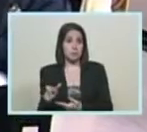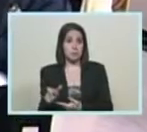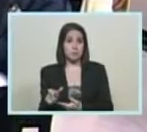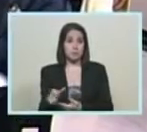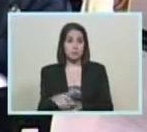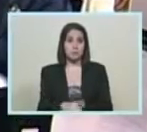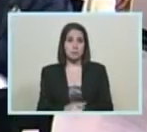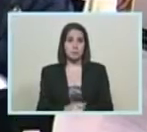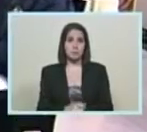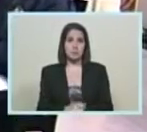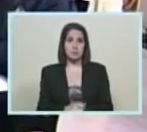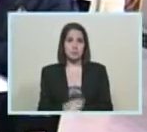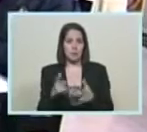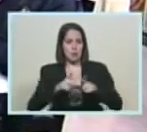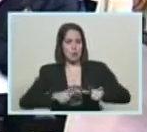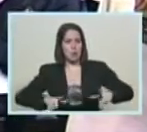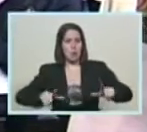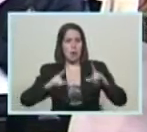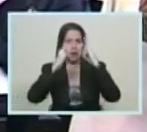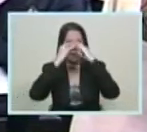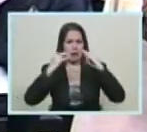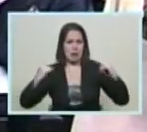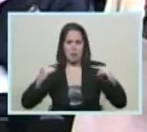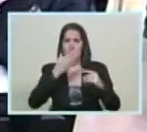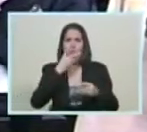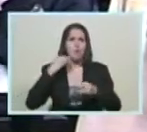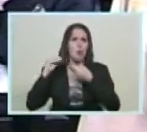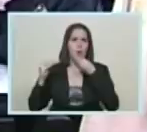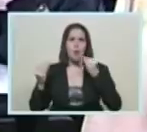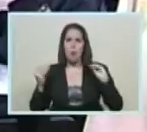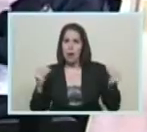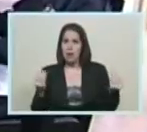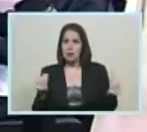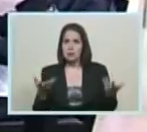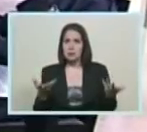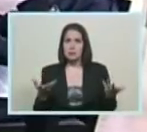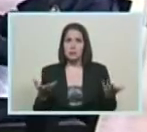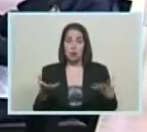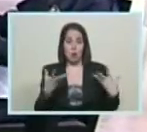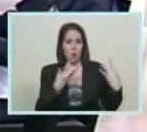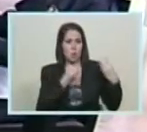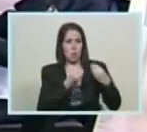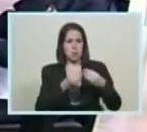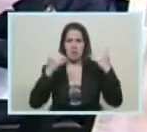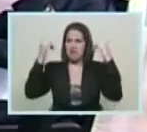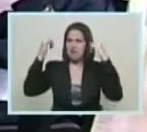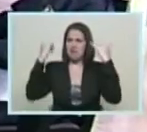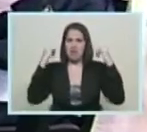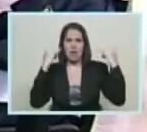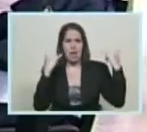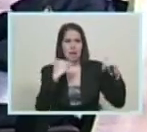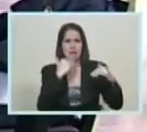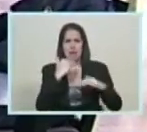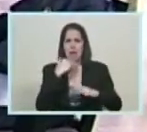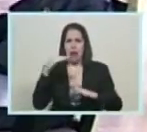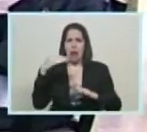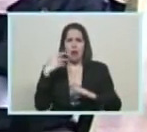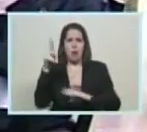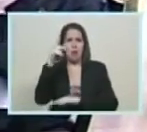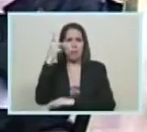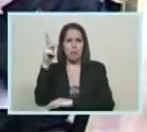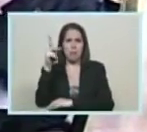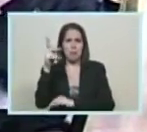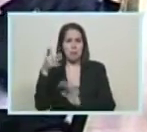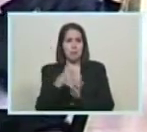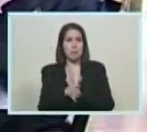En espacios de acampadas juveniles, conciertos, matines patrióticos, vamos a tener